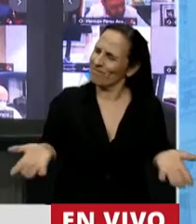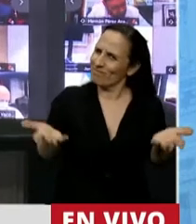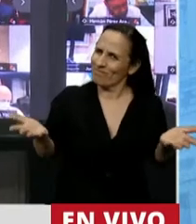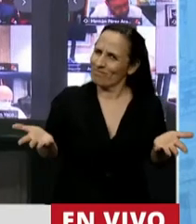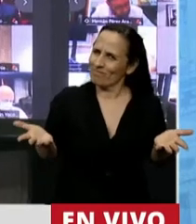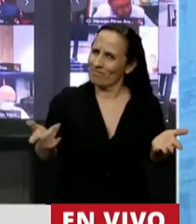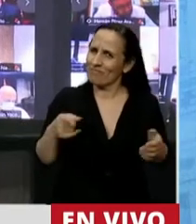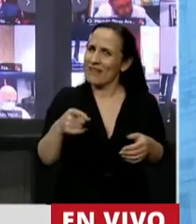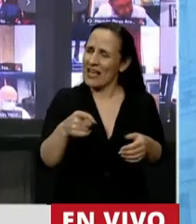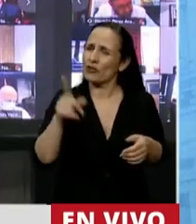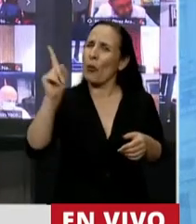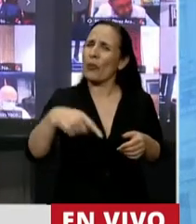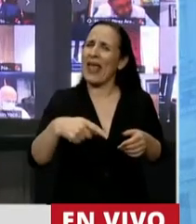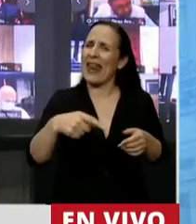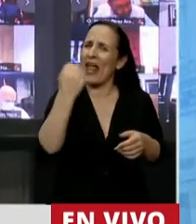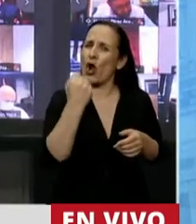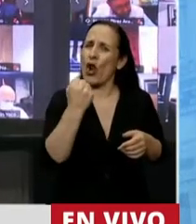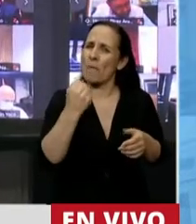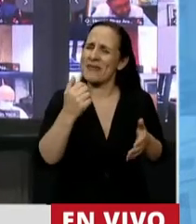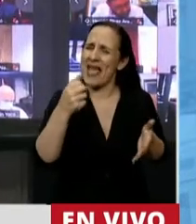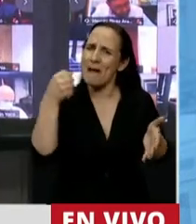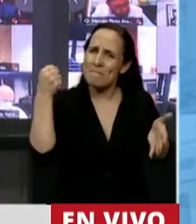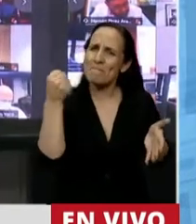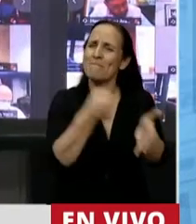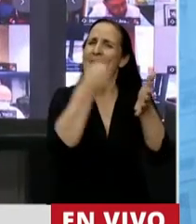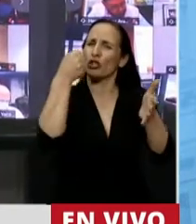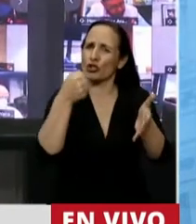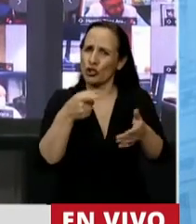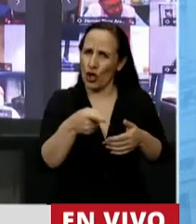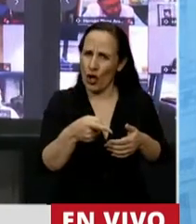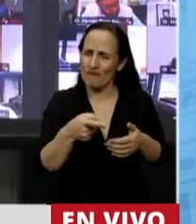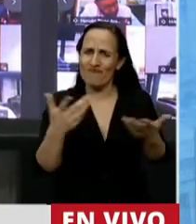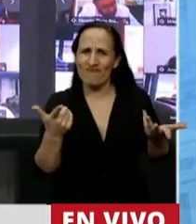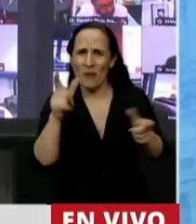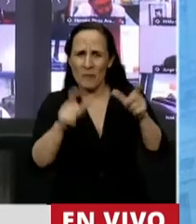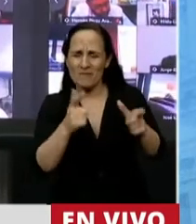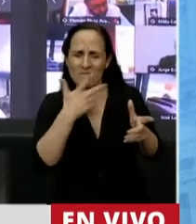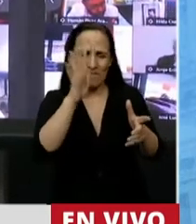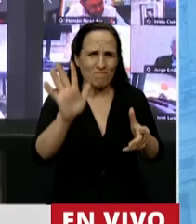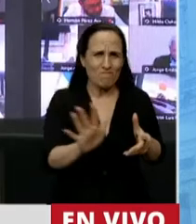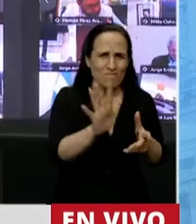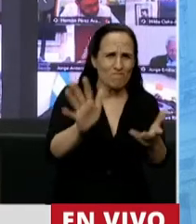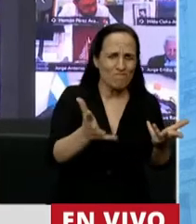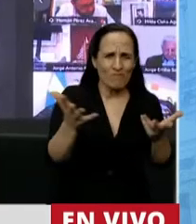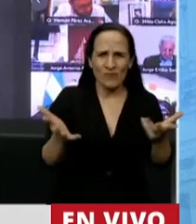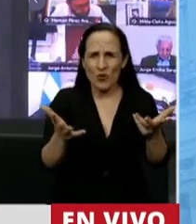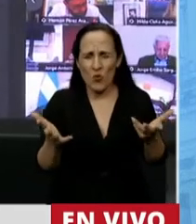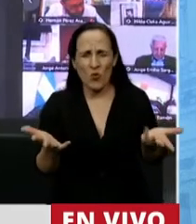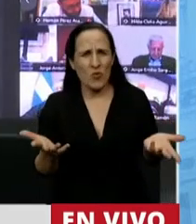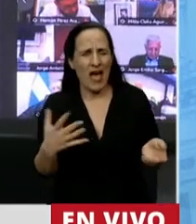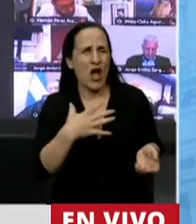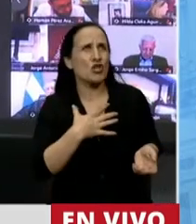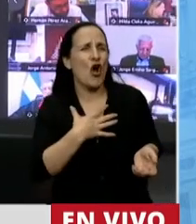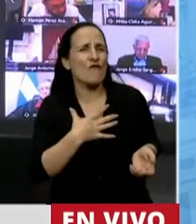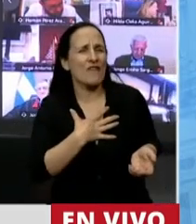trae grandes impactos en la economía, grandes impactos en la incertidumbre, en la baja confianza